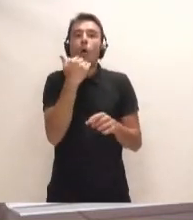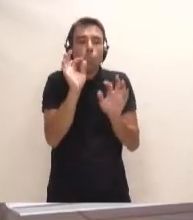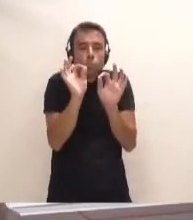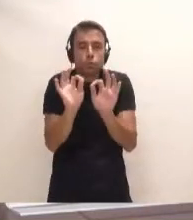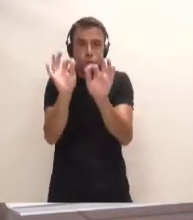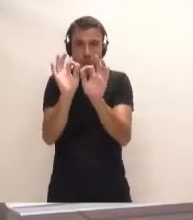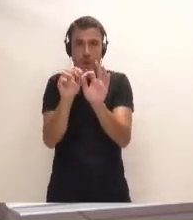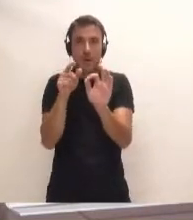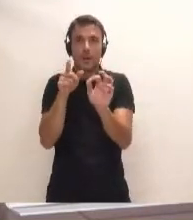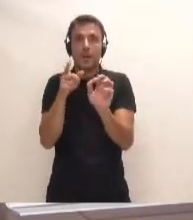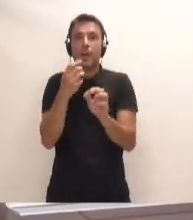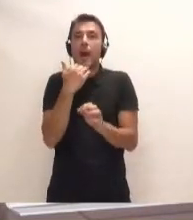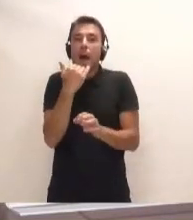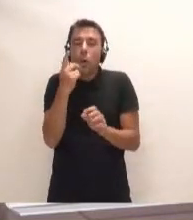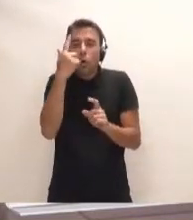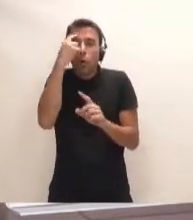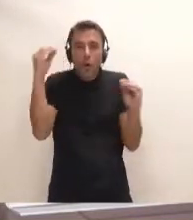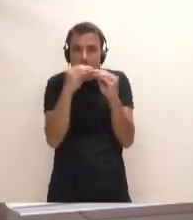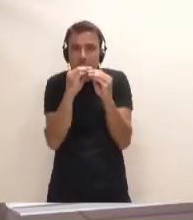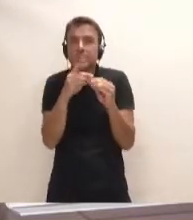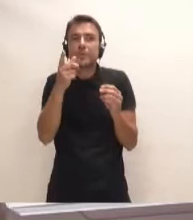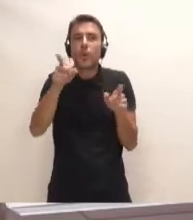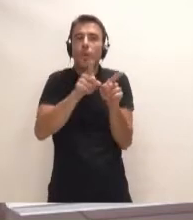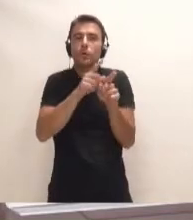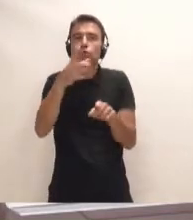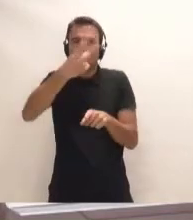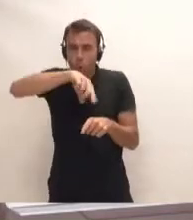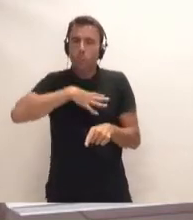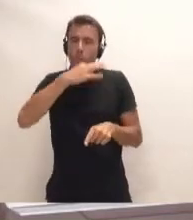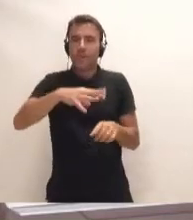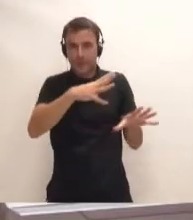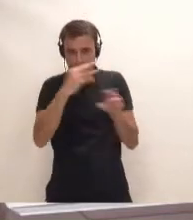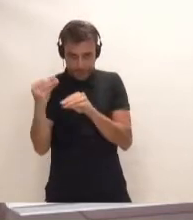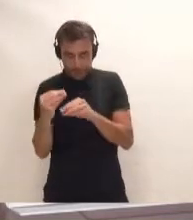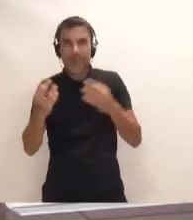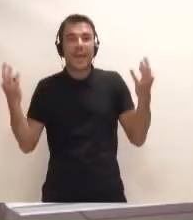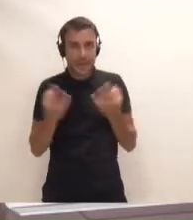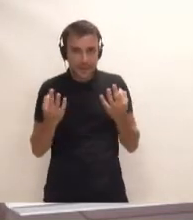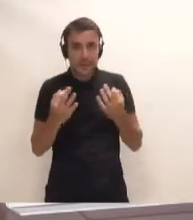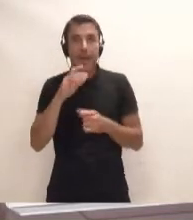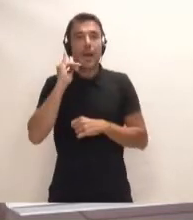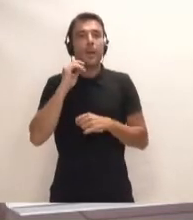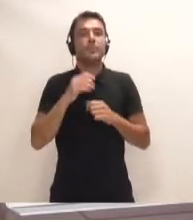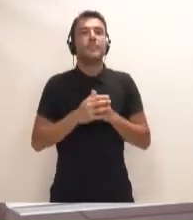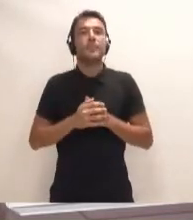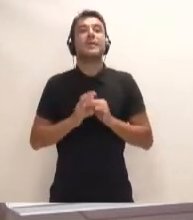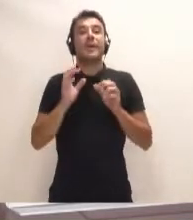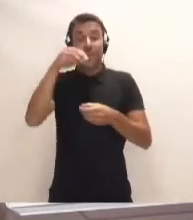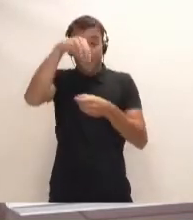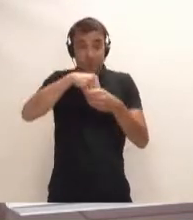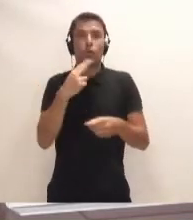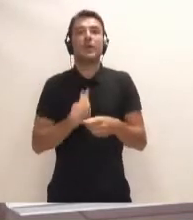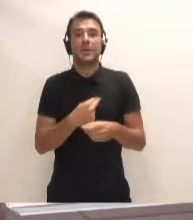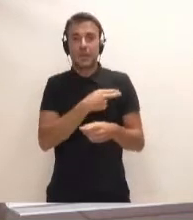tenemos algo que desde la coherencia todas podemos comprender que hay un problema de circulación dentro de los